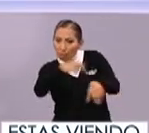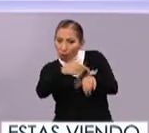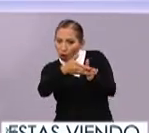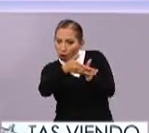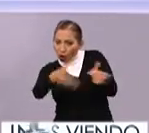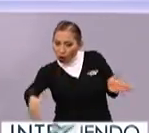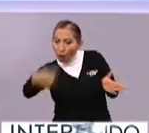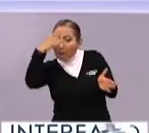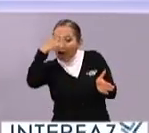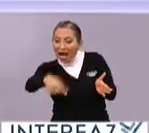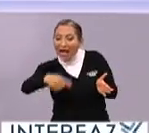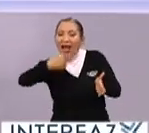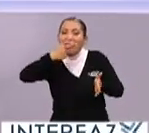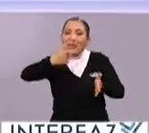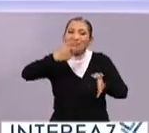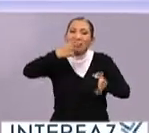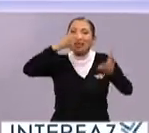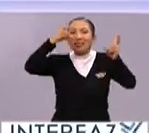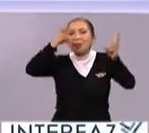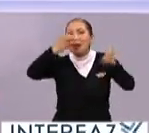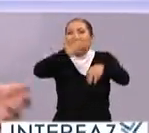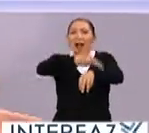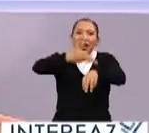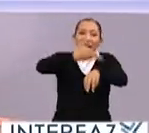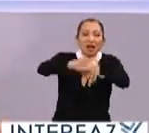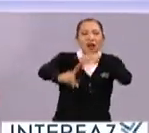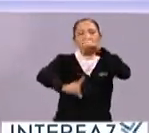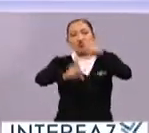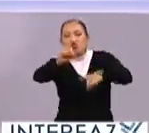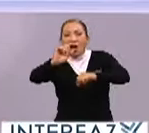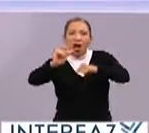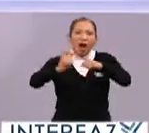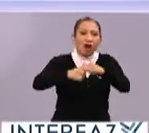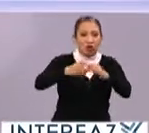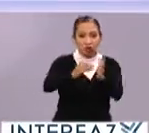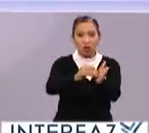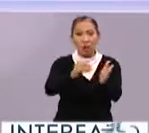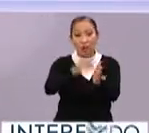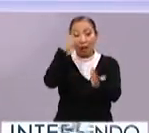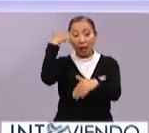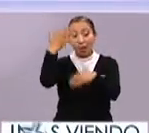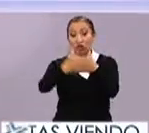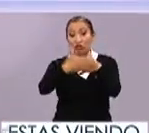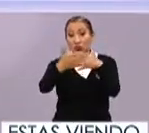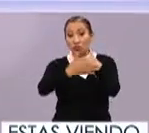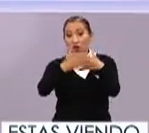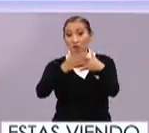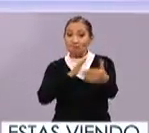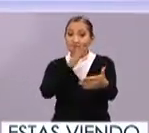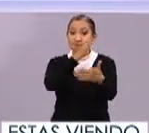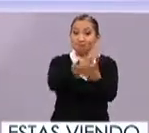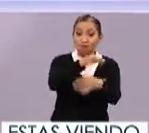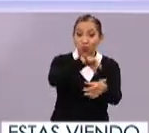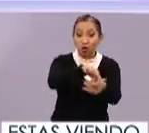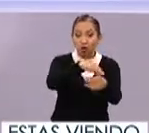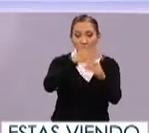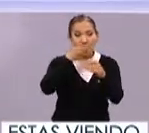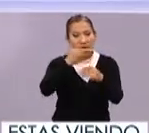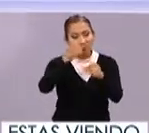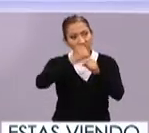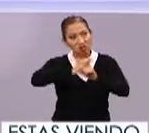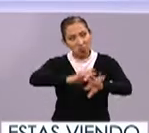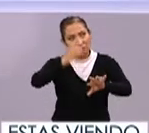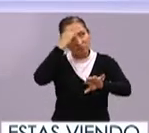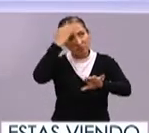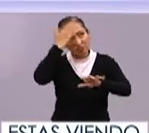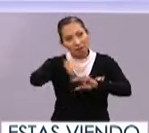del programa a que podamos resolver todas las dudas que tengamos todavía para que podamos acudir a las urnas con toda la información